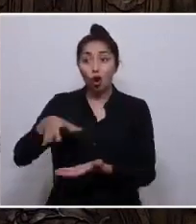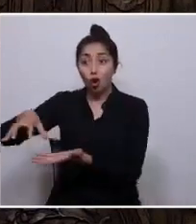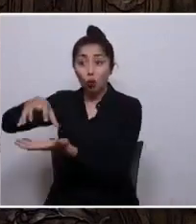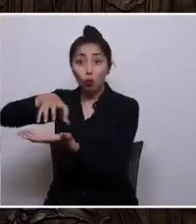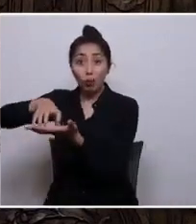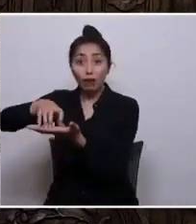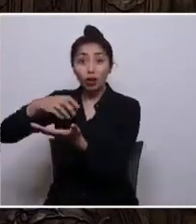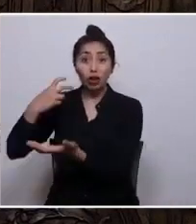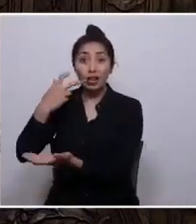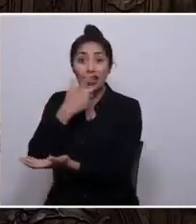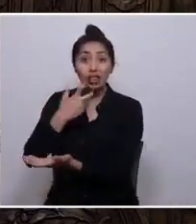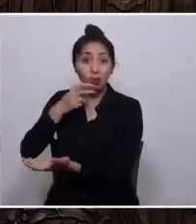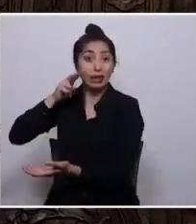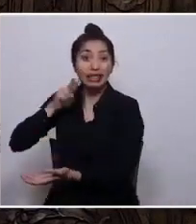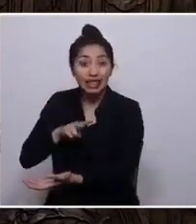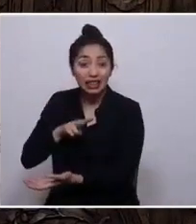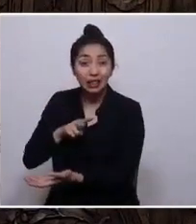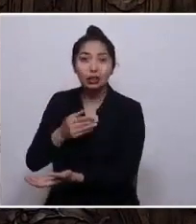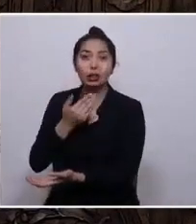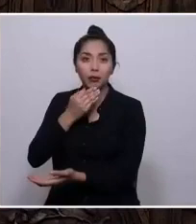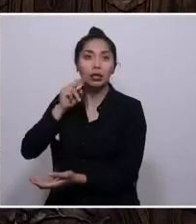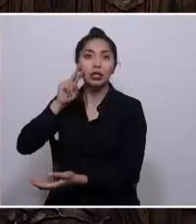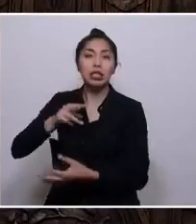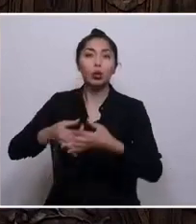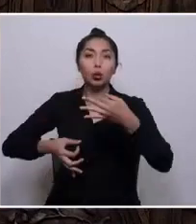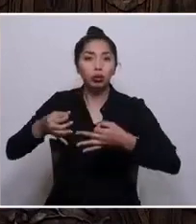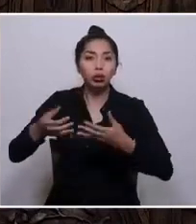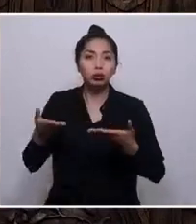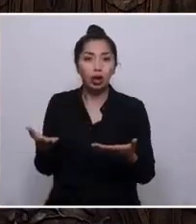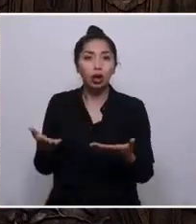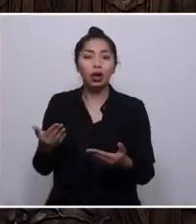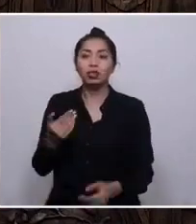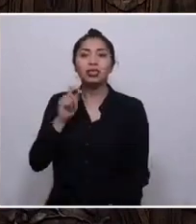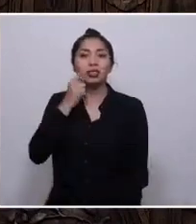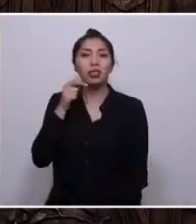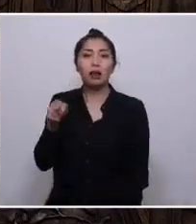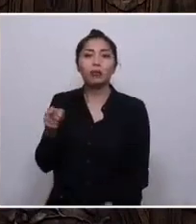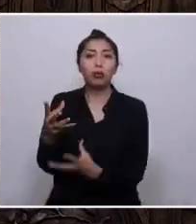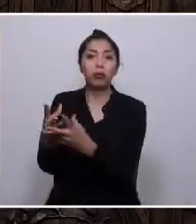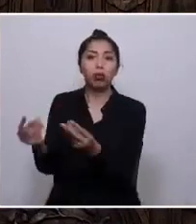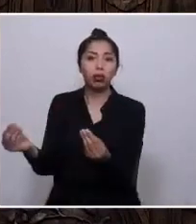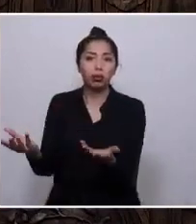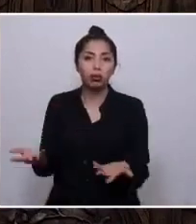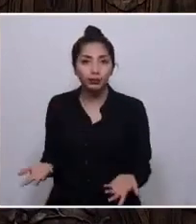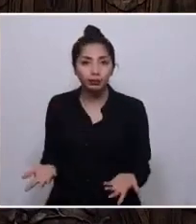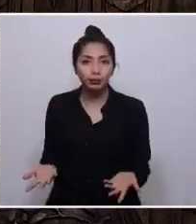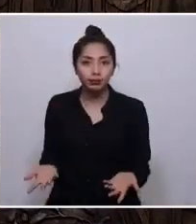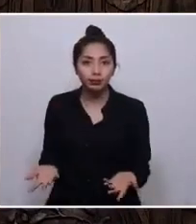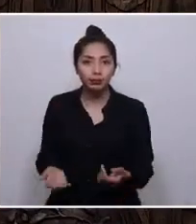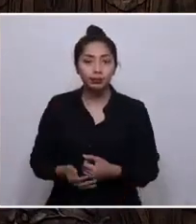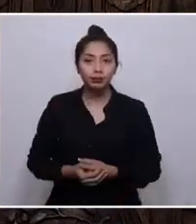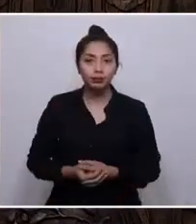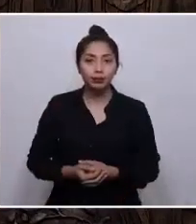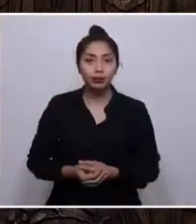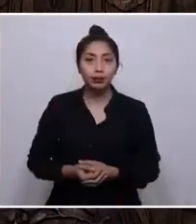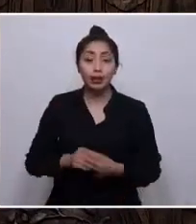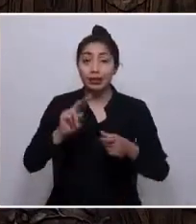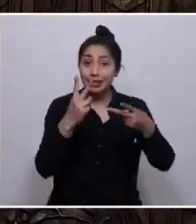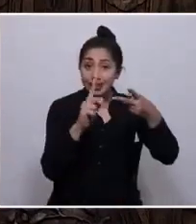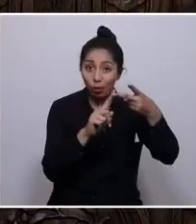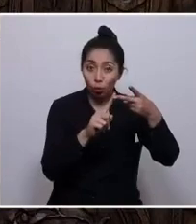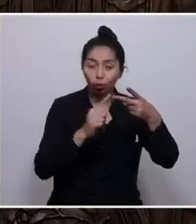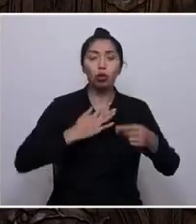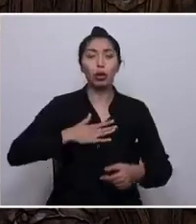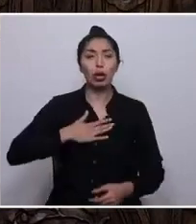así como sin justicia, sin poder ejercer su propia jurisdicción, también está condenado a desaparecer. El segundo hito que quiero